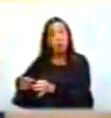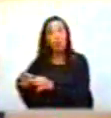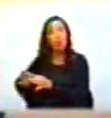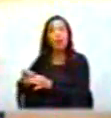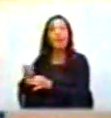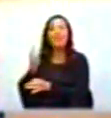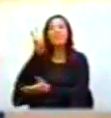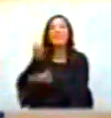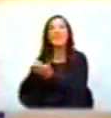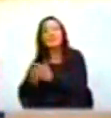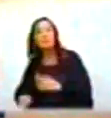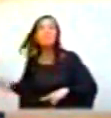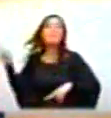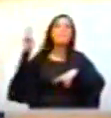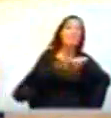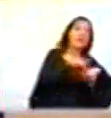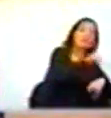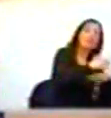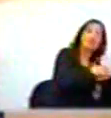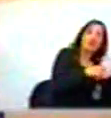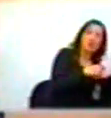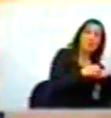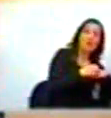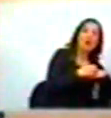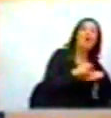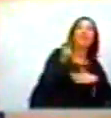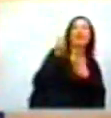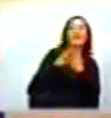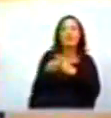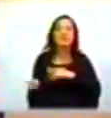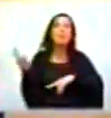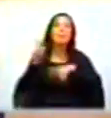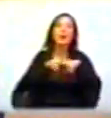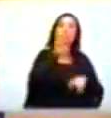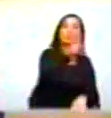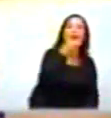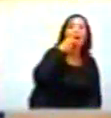departamento del Tolima y dos veces más que el departamento de Caldas.